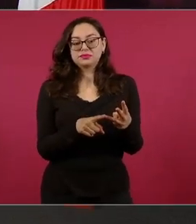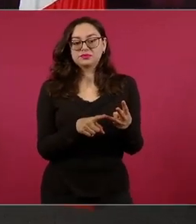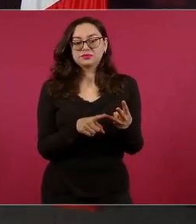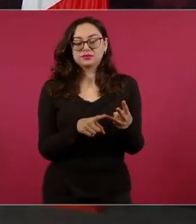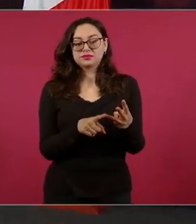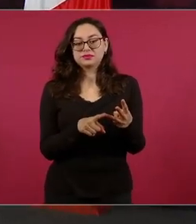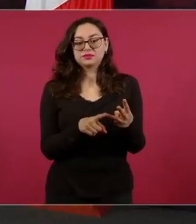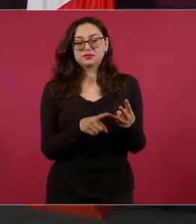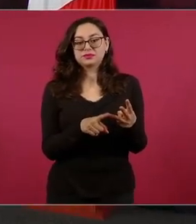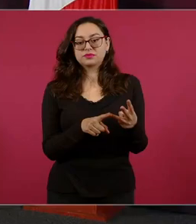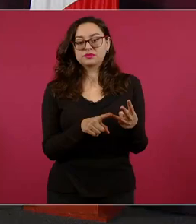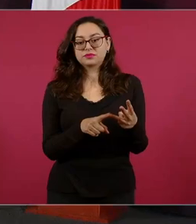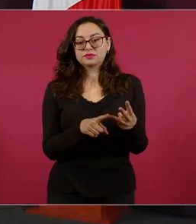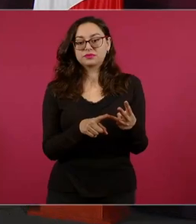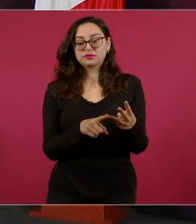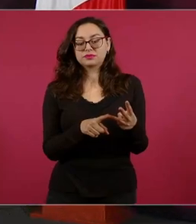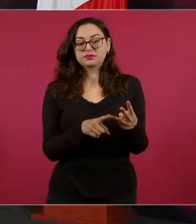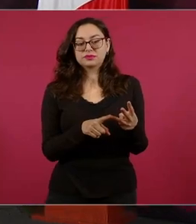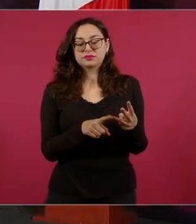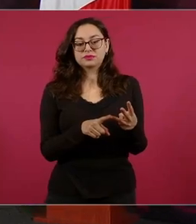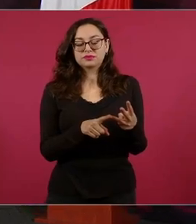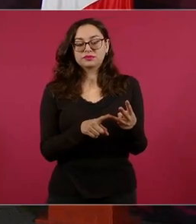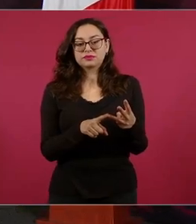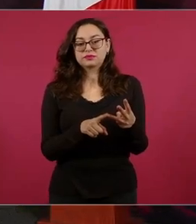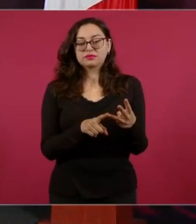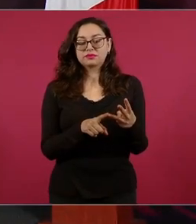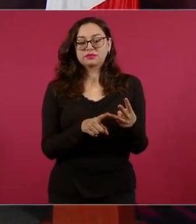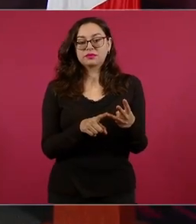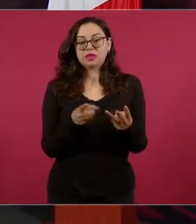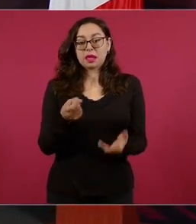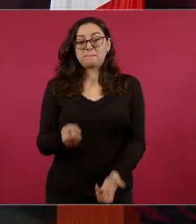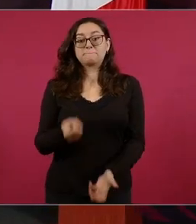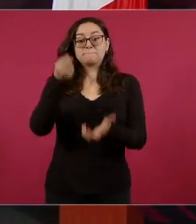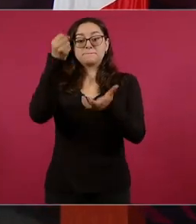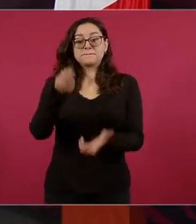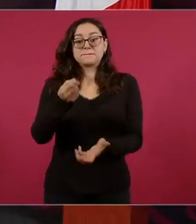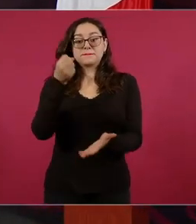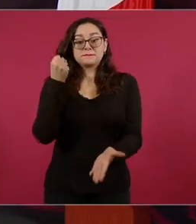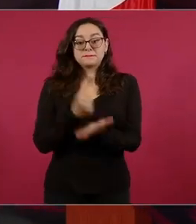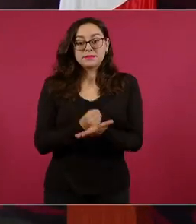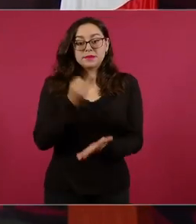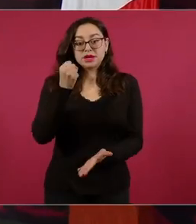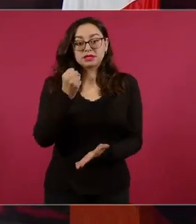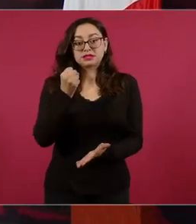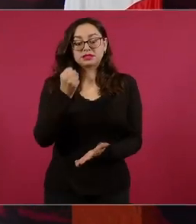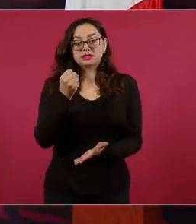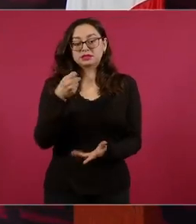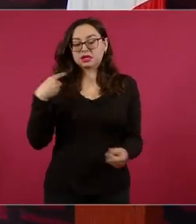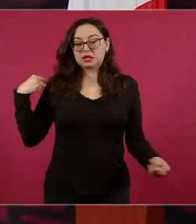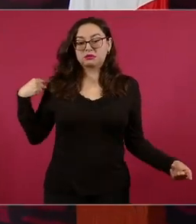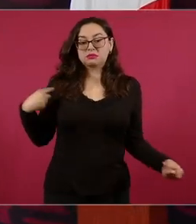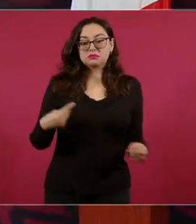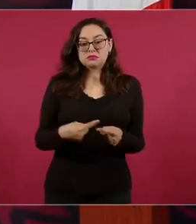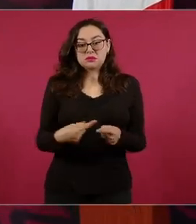presupuesto autorizado, sí, pero ejercido